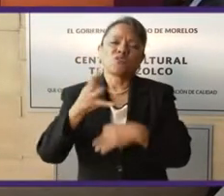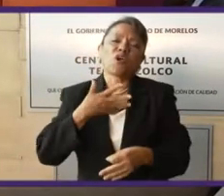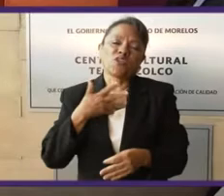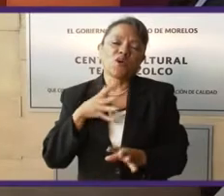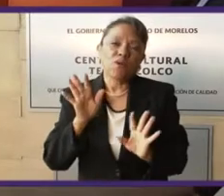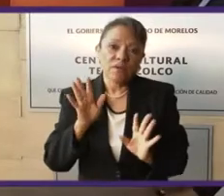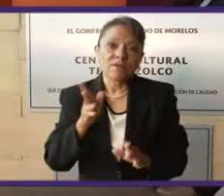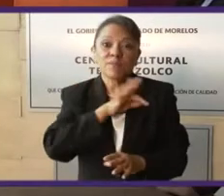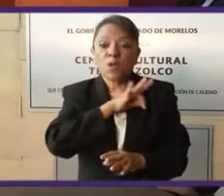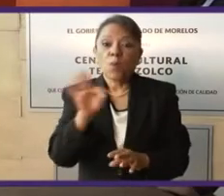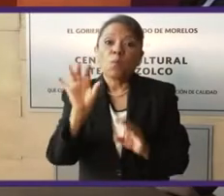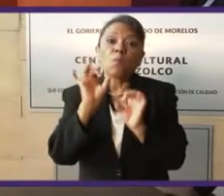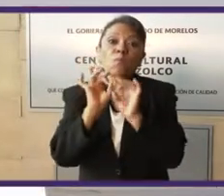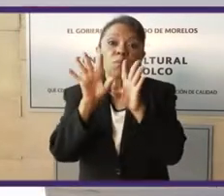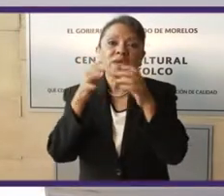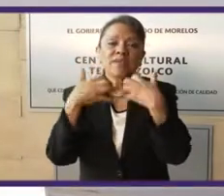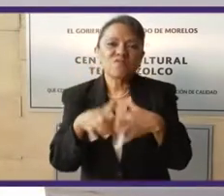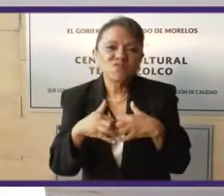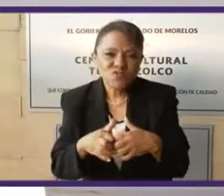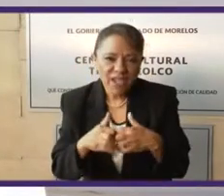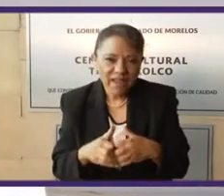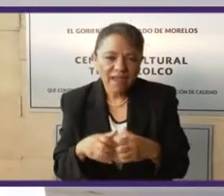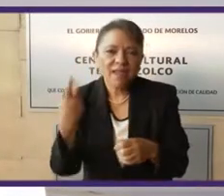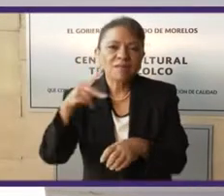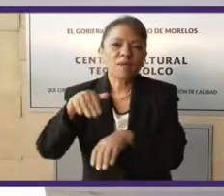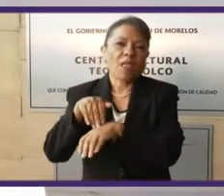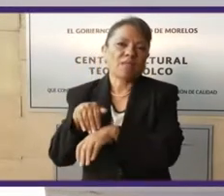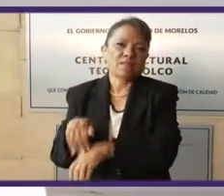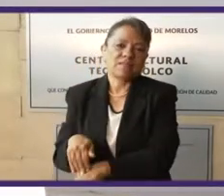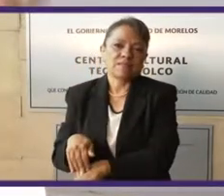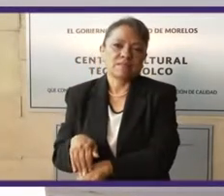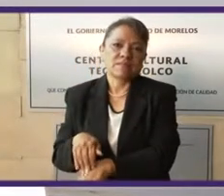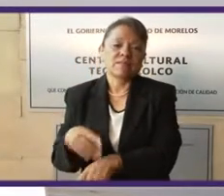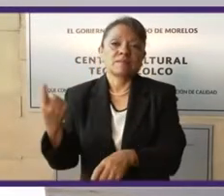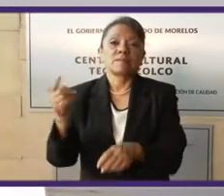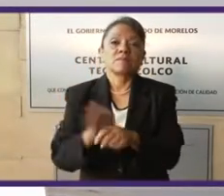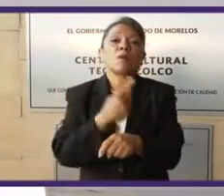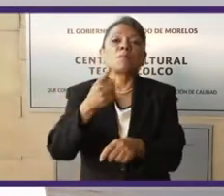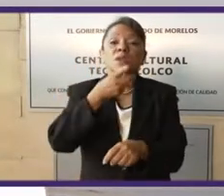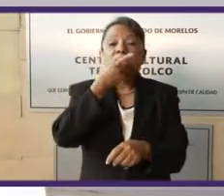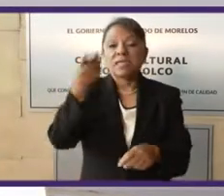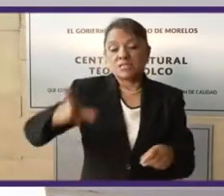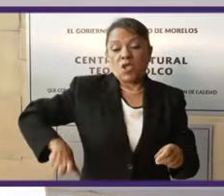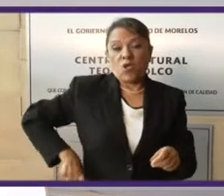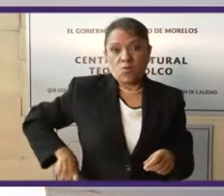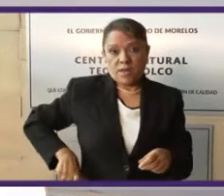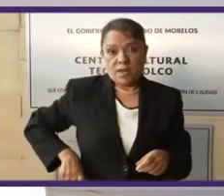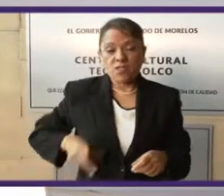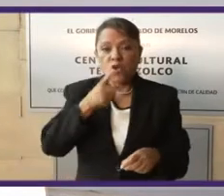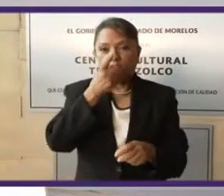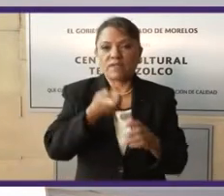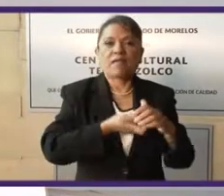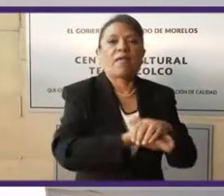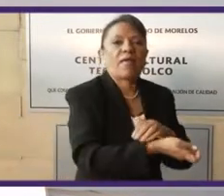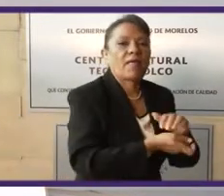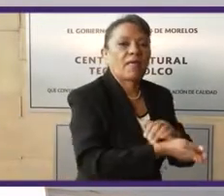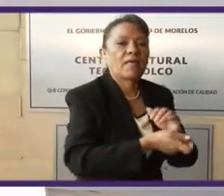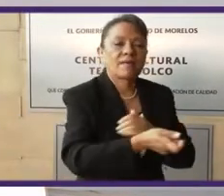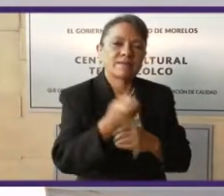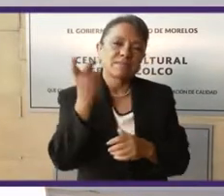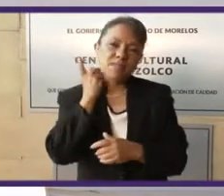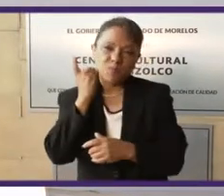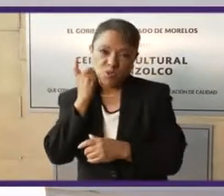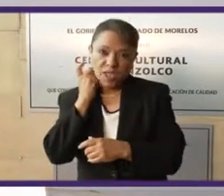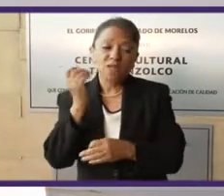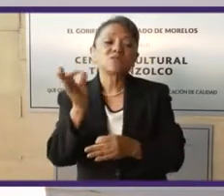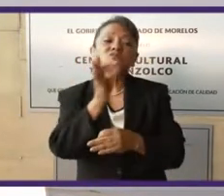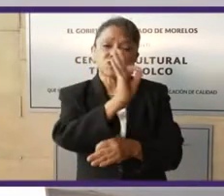otra,